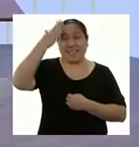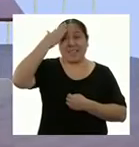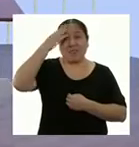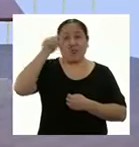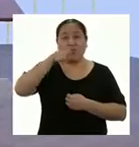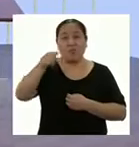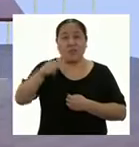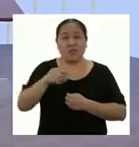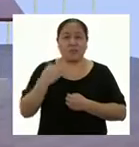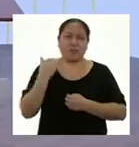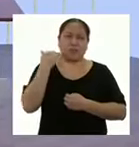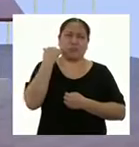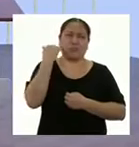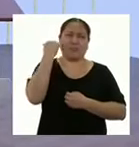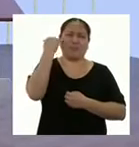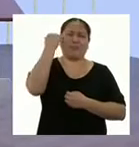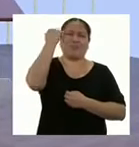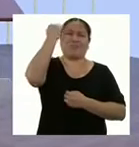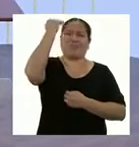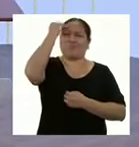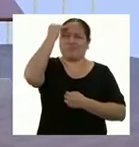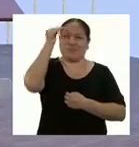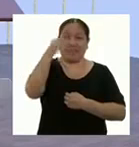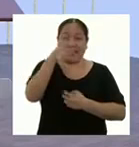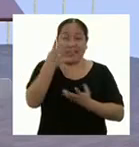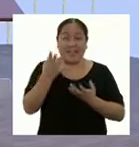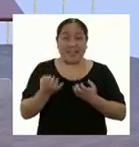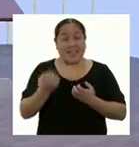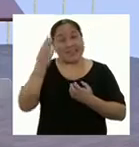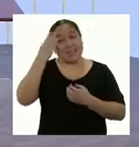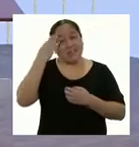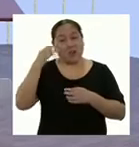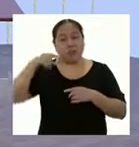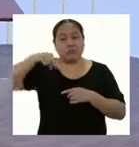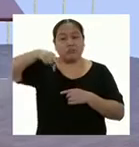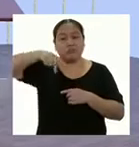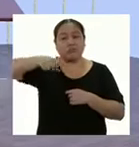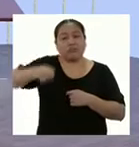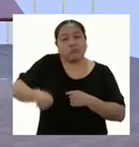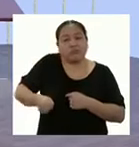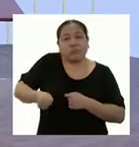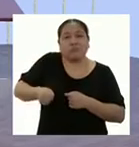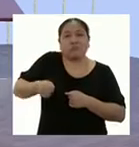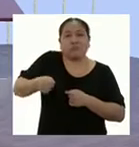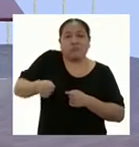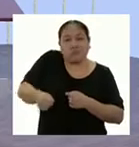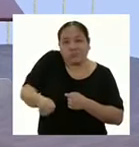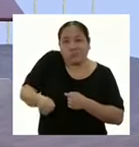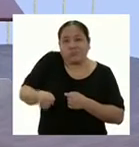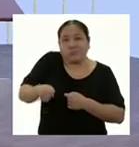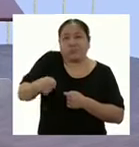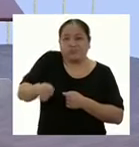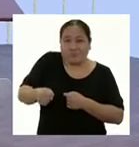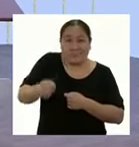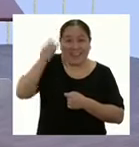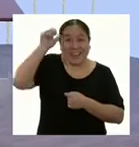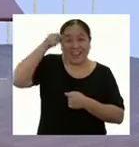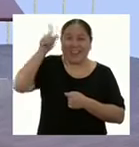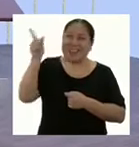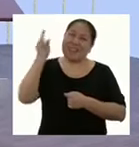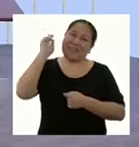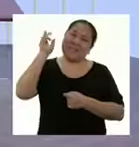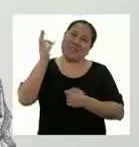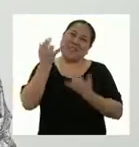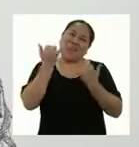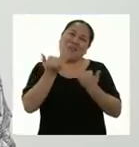sean bien, bien mayores y quieran saber cuántos metros avanzaron con su bastón, se van a acordar de la profesora y lo que nos enseñó